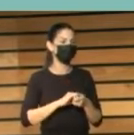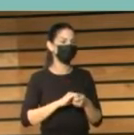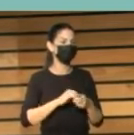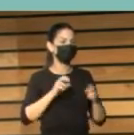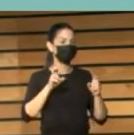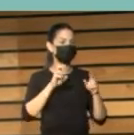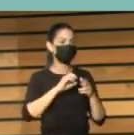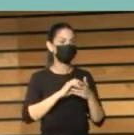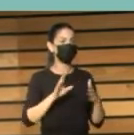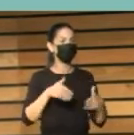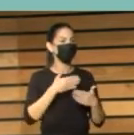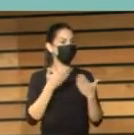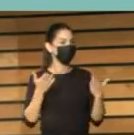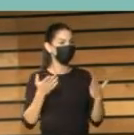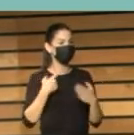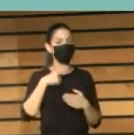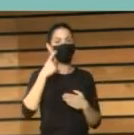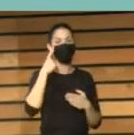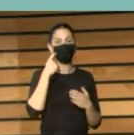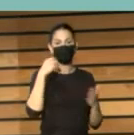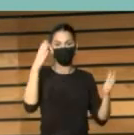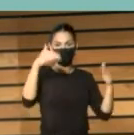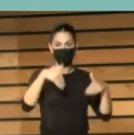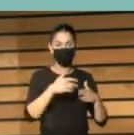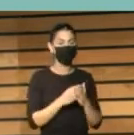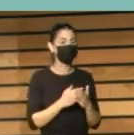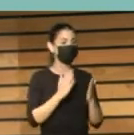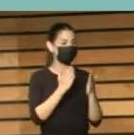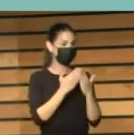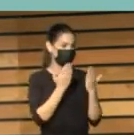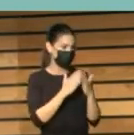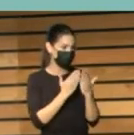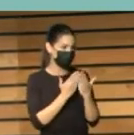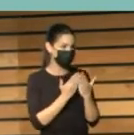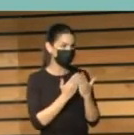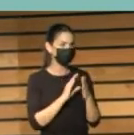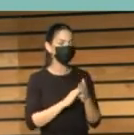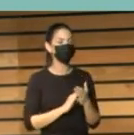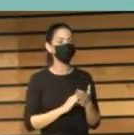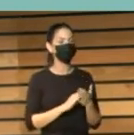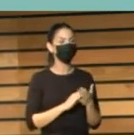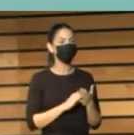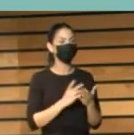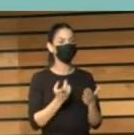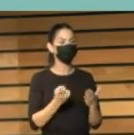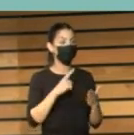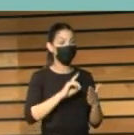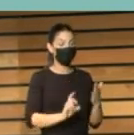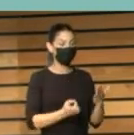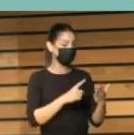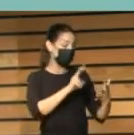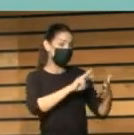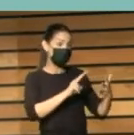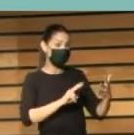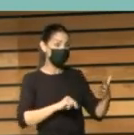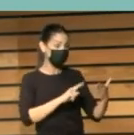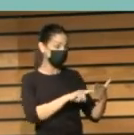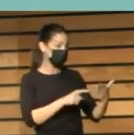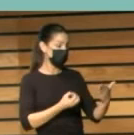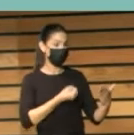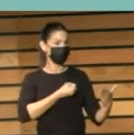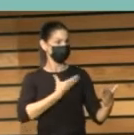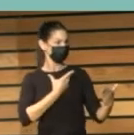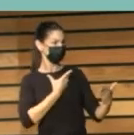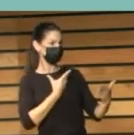abre un libro o no conoce la posibilidad que se tiene una vez que se despierta la curiosidad por la lectura, se pueda acercar a ella.